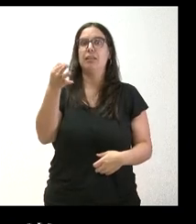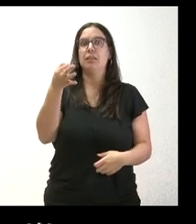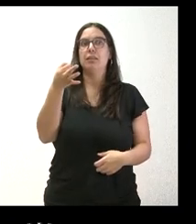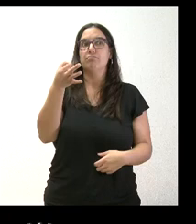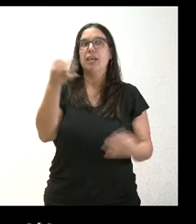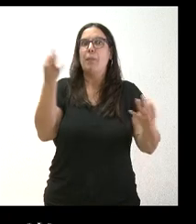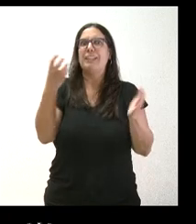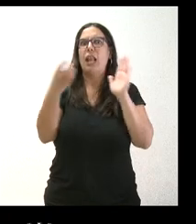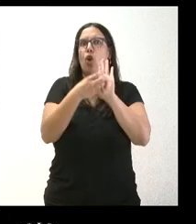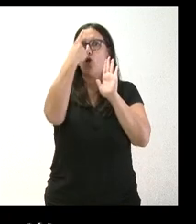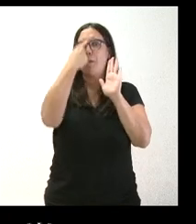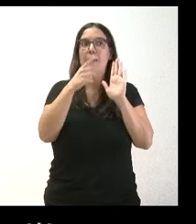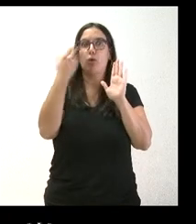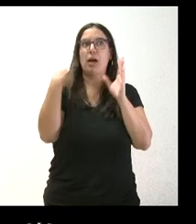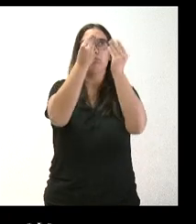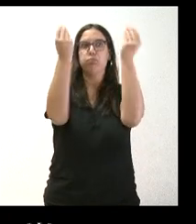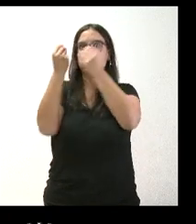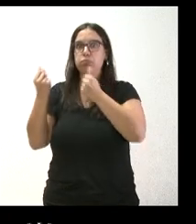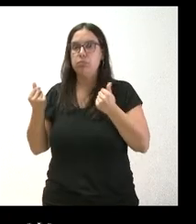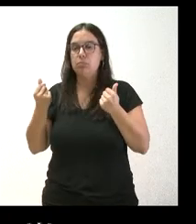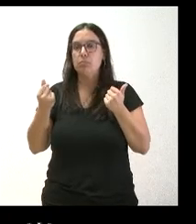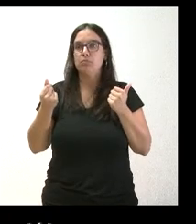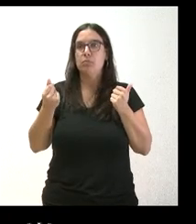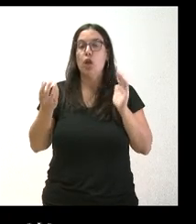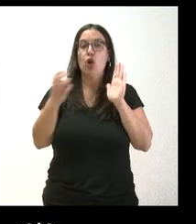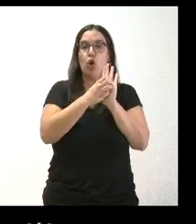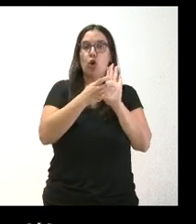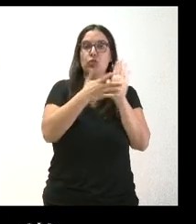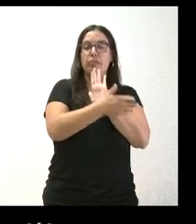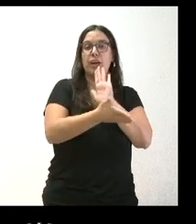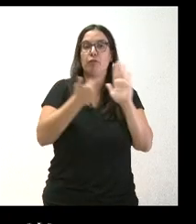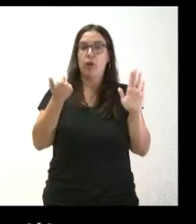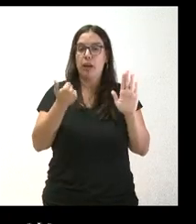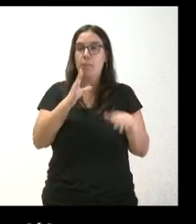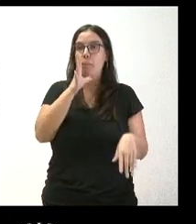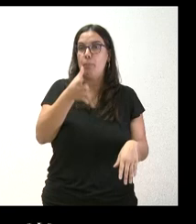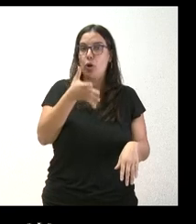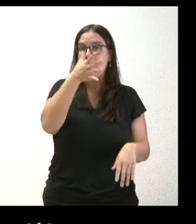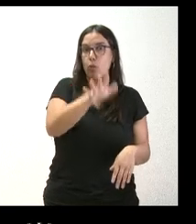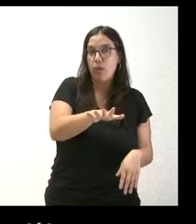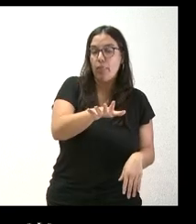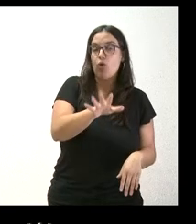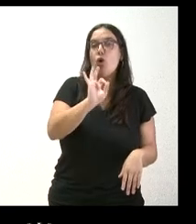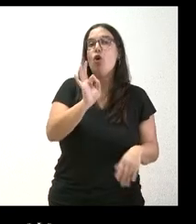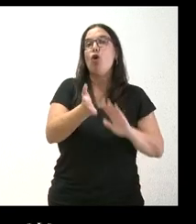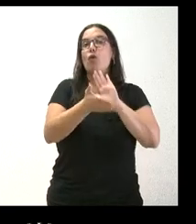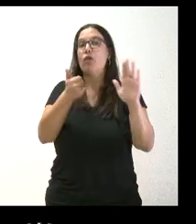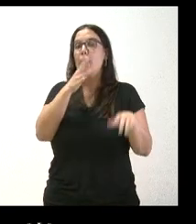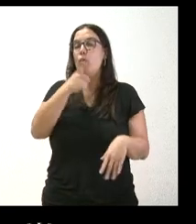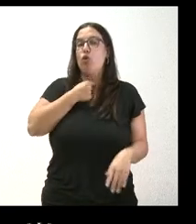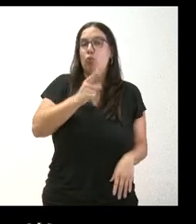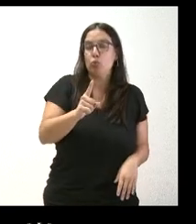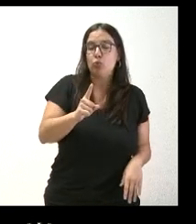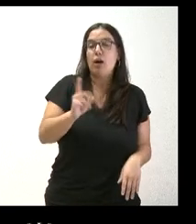Y entonces, quiero saber qué ha pasado con ese logo, si se ha retirado porque hay una denuncia, si se ha retirado porque no les gusta